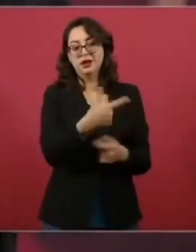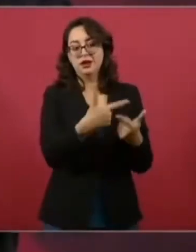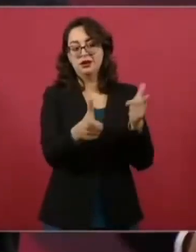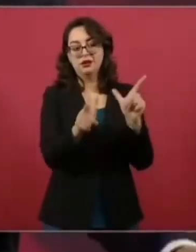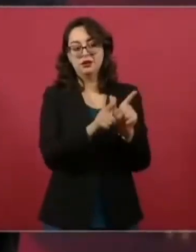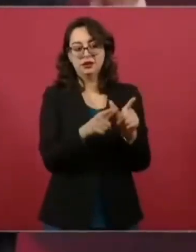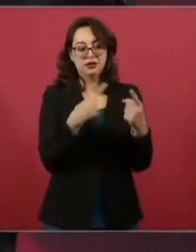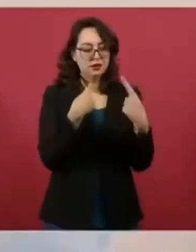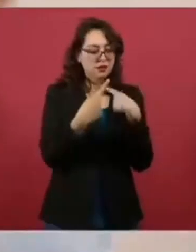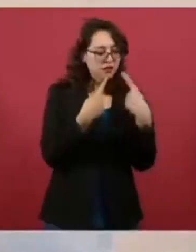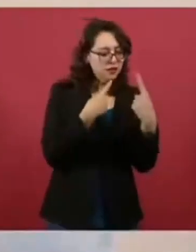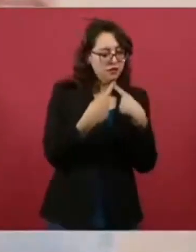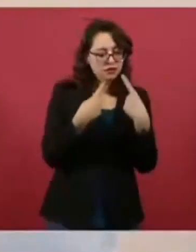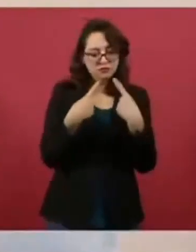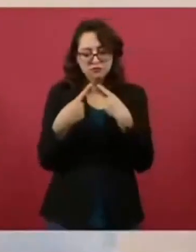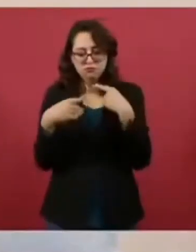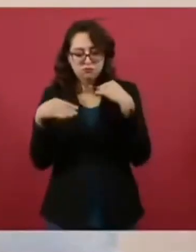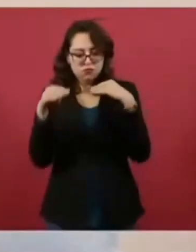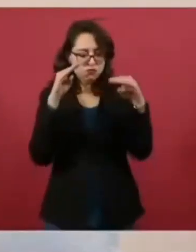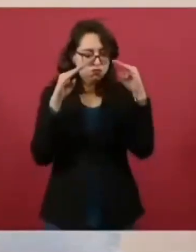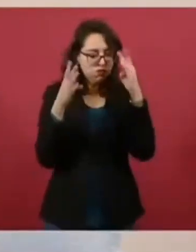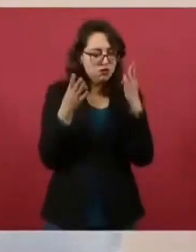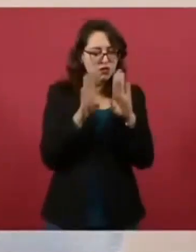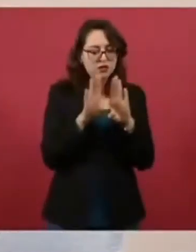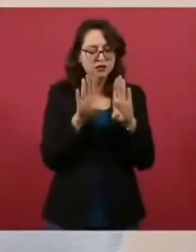que ya compraron desde hace tiempo